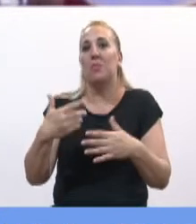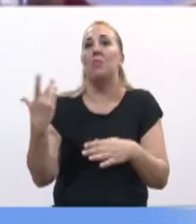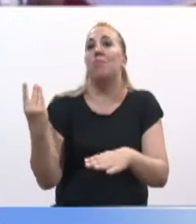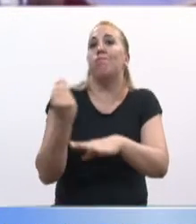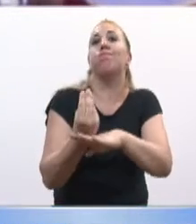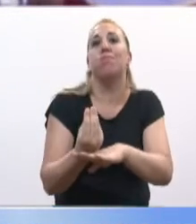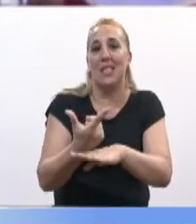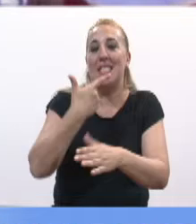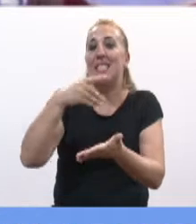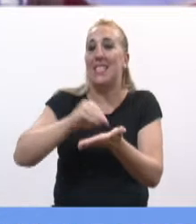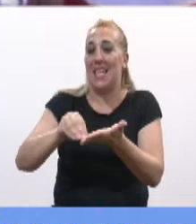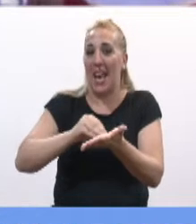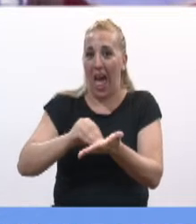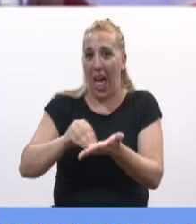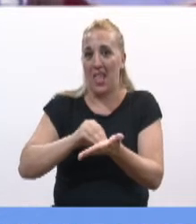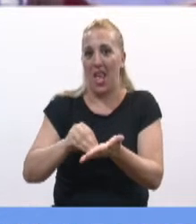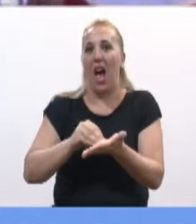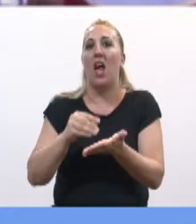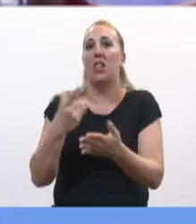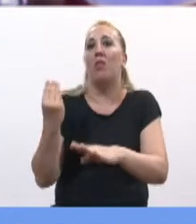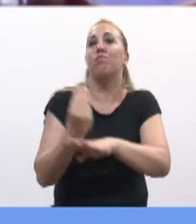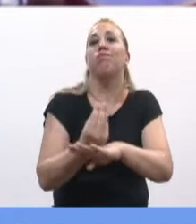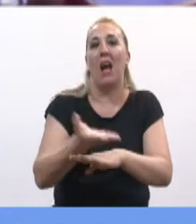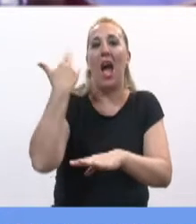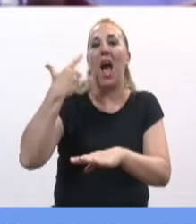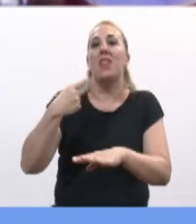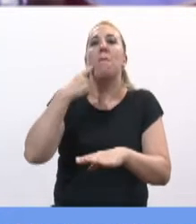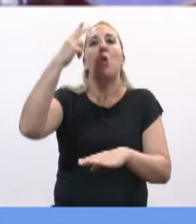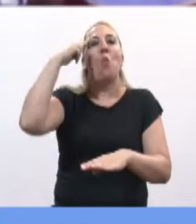Senado con la democracia en 1983.